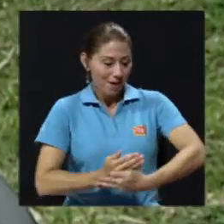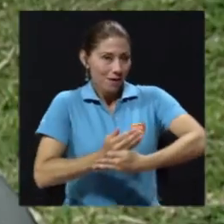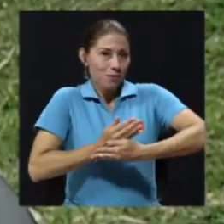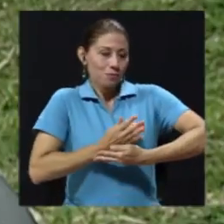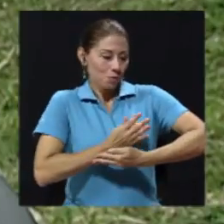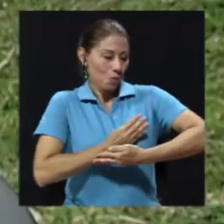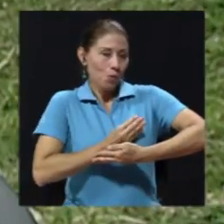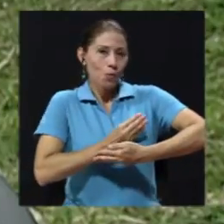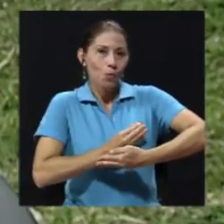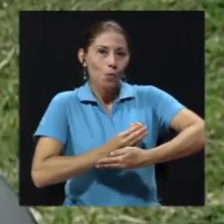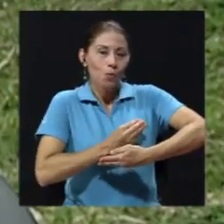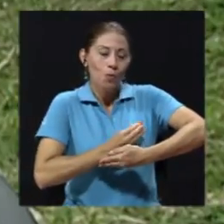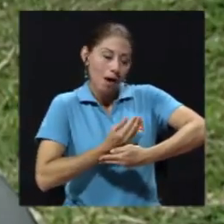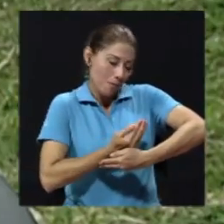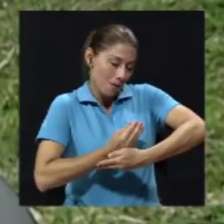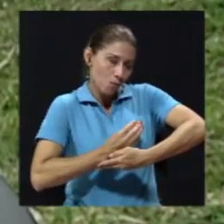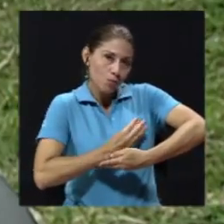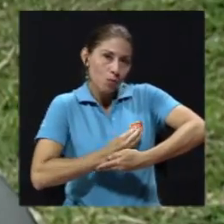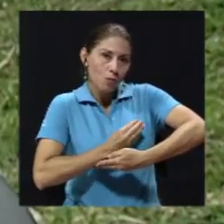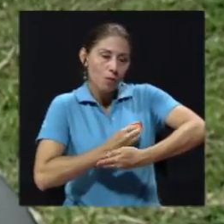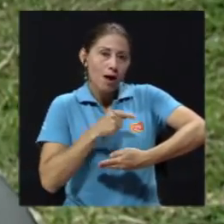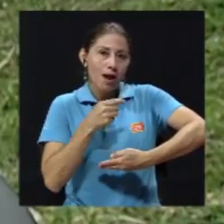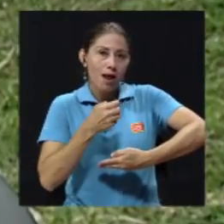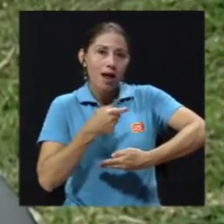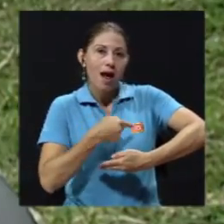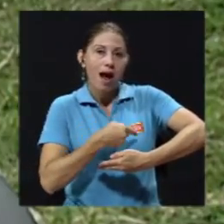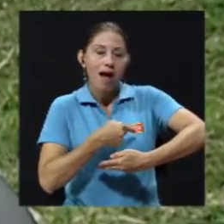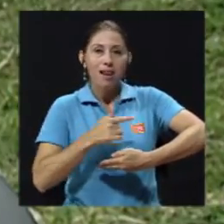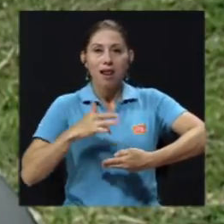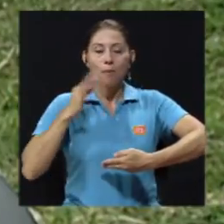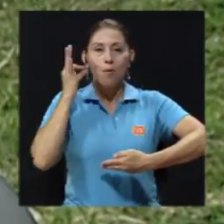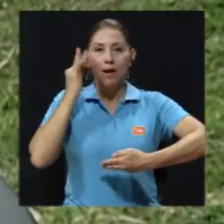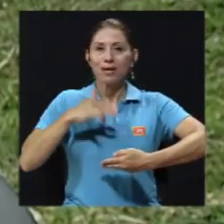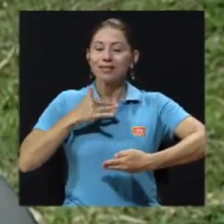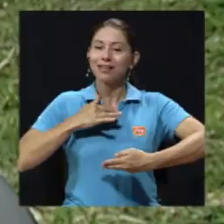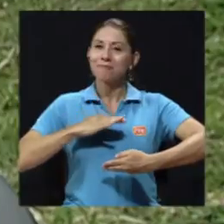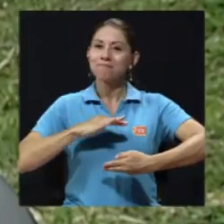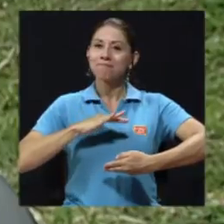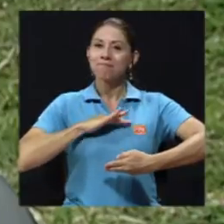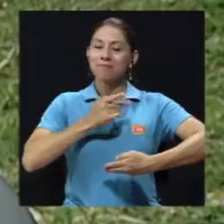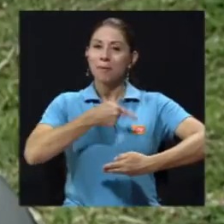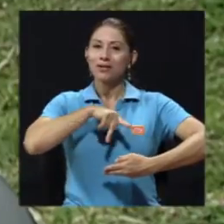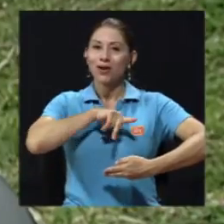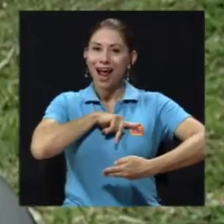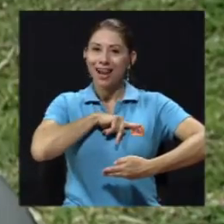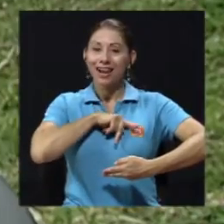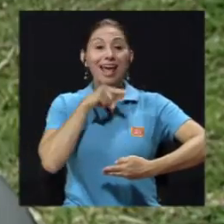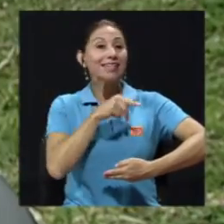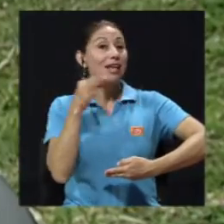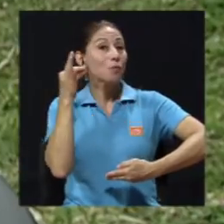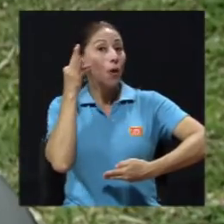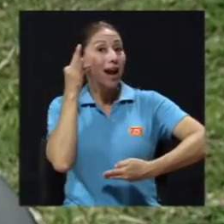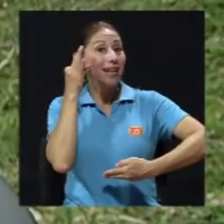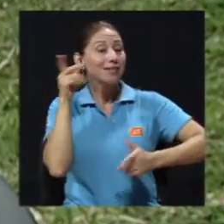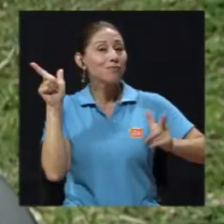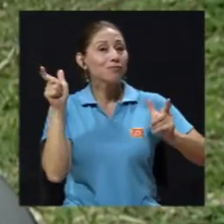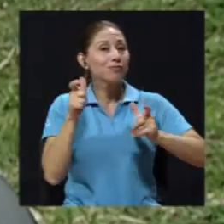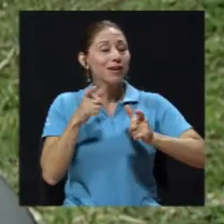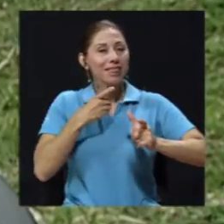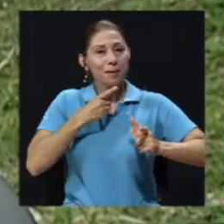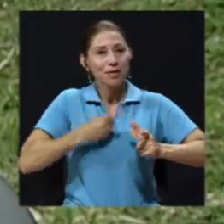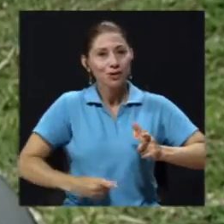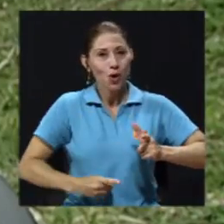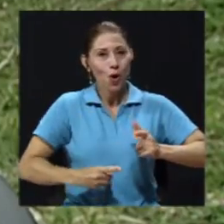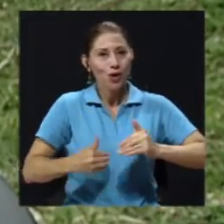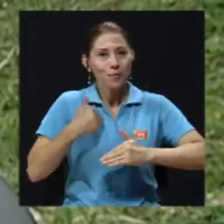satisfacción personal mayor y por lo tanto se ha visto que estas mujeres tienen menor riesgo de depresión